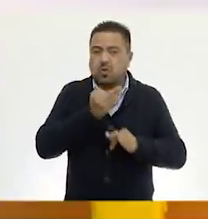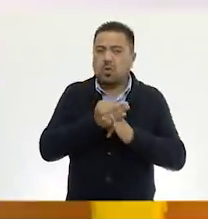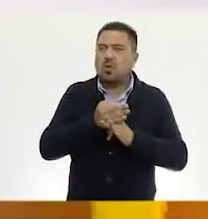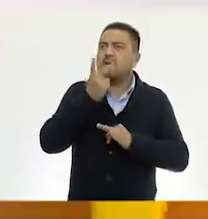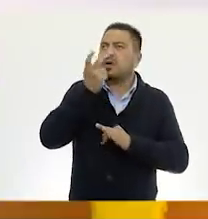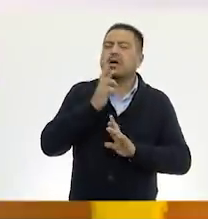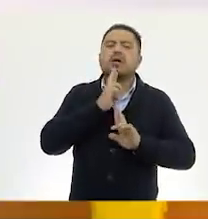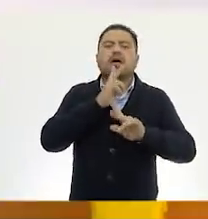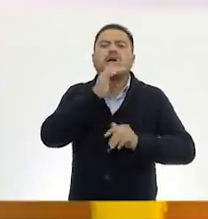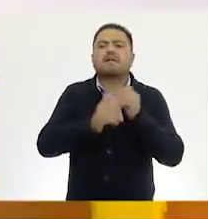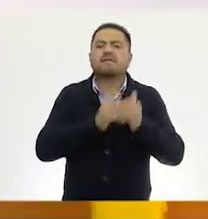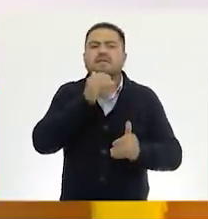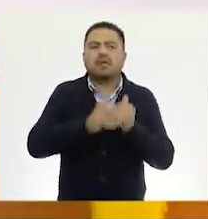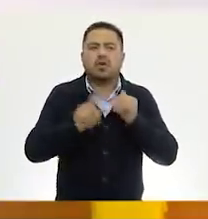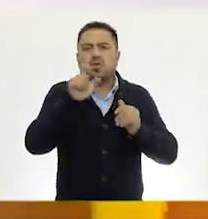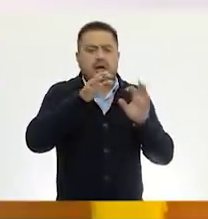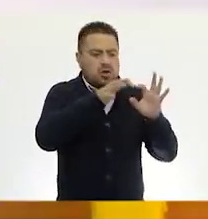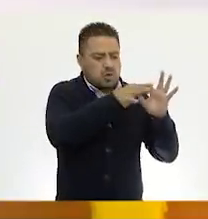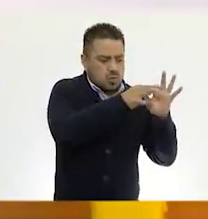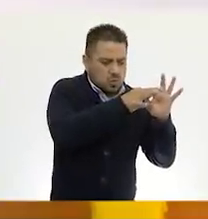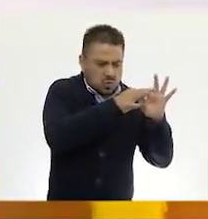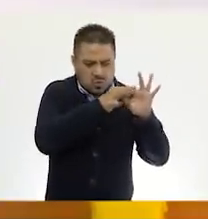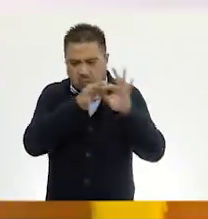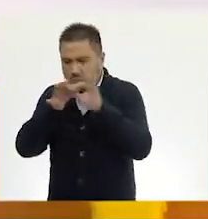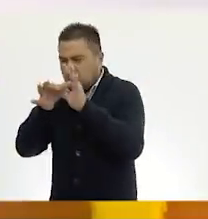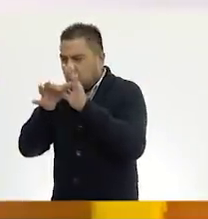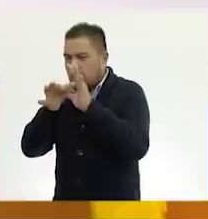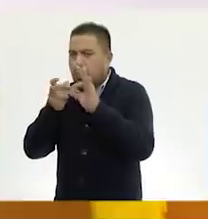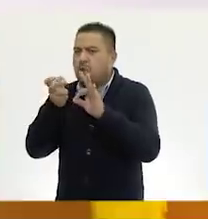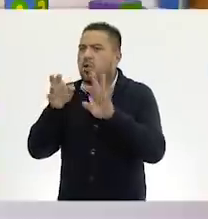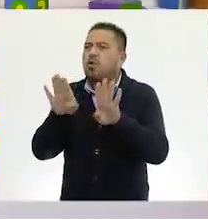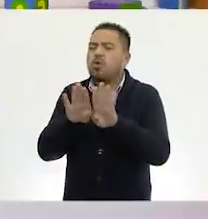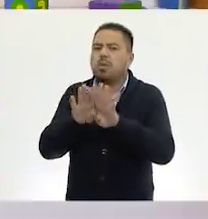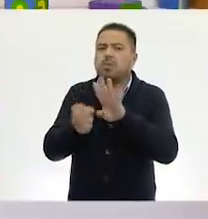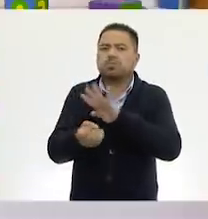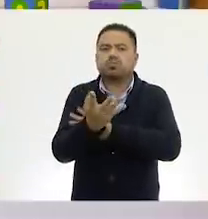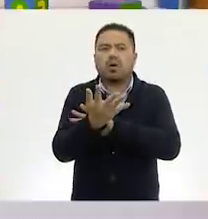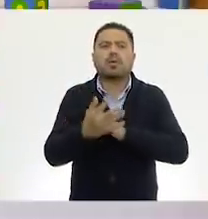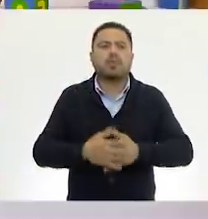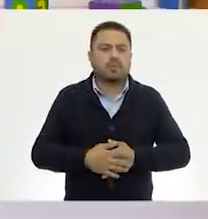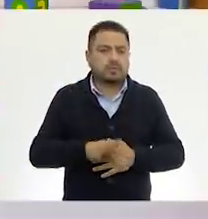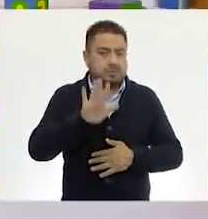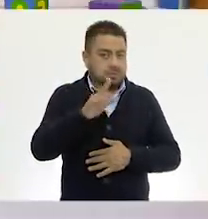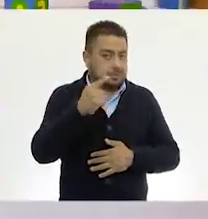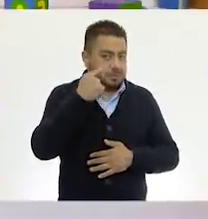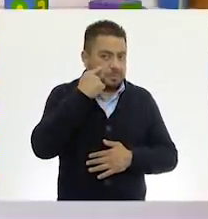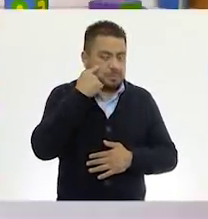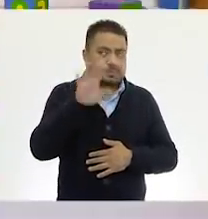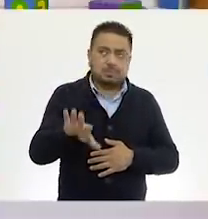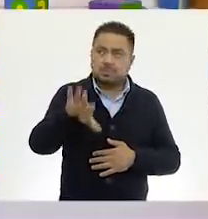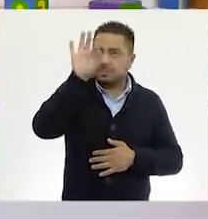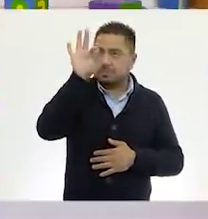nuestro resultado final, al momento de unir toda esta cifra, ¿cómo quedaría él? Queda de la siguiente manera.